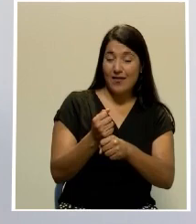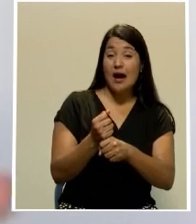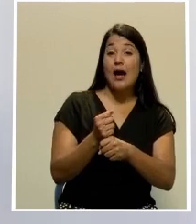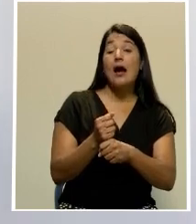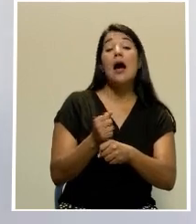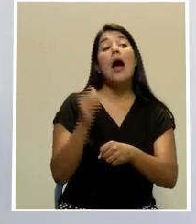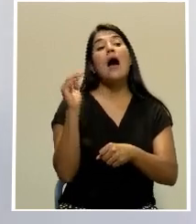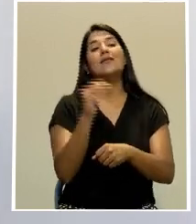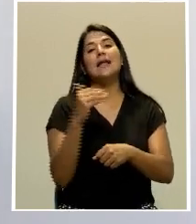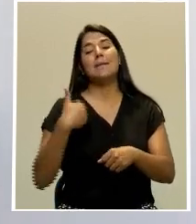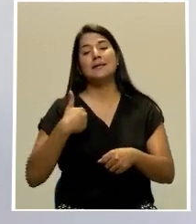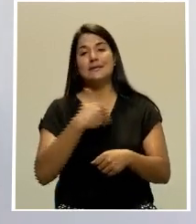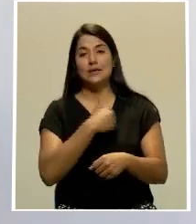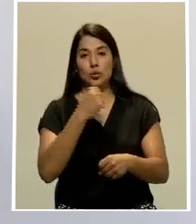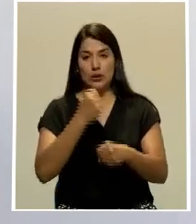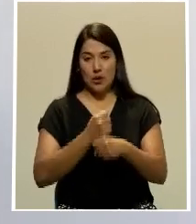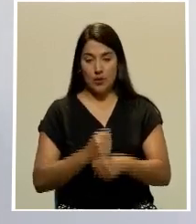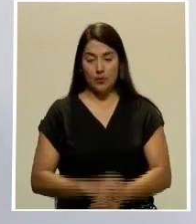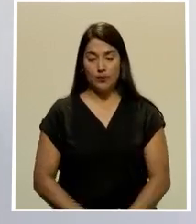de esta decisión.